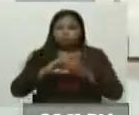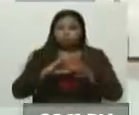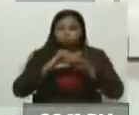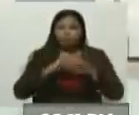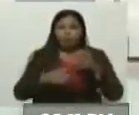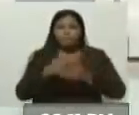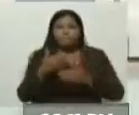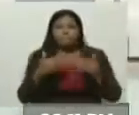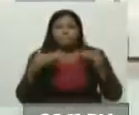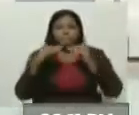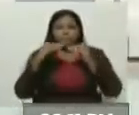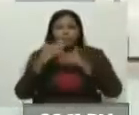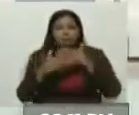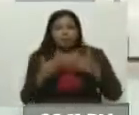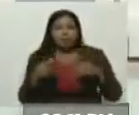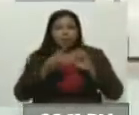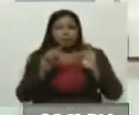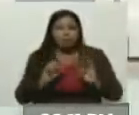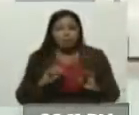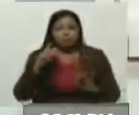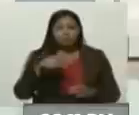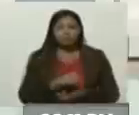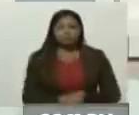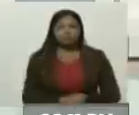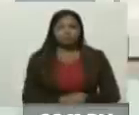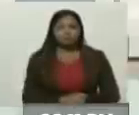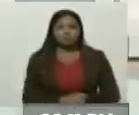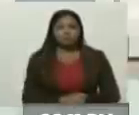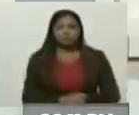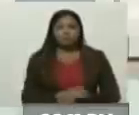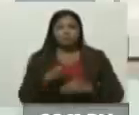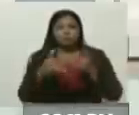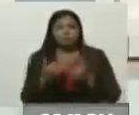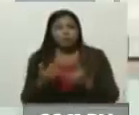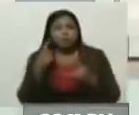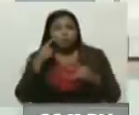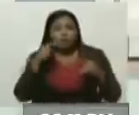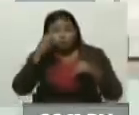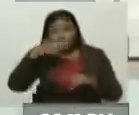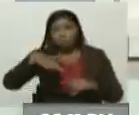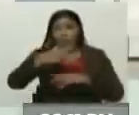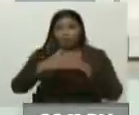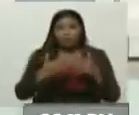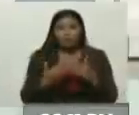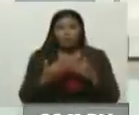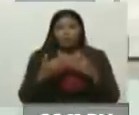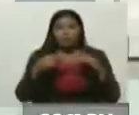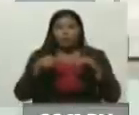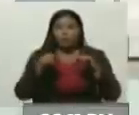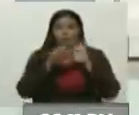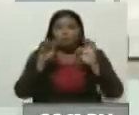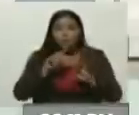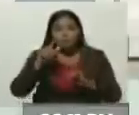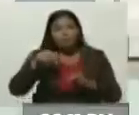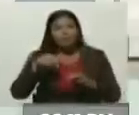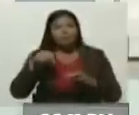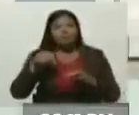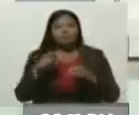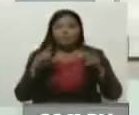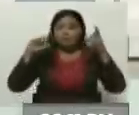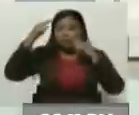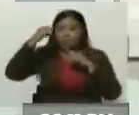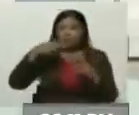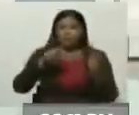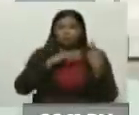bilaterales, afianzan los acuerdos que han hermanado estos pueblos desde la época del comandante Chávez, que se encargó de